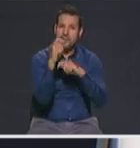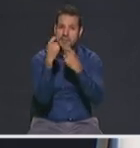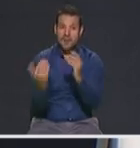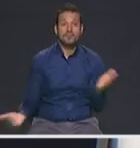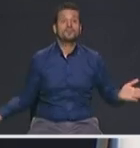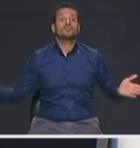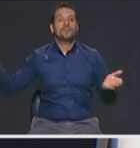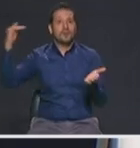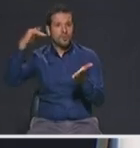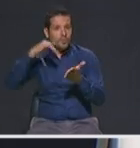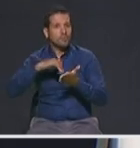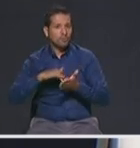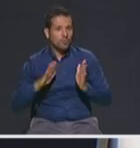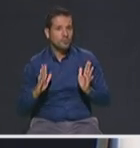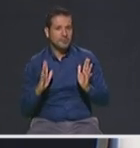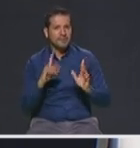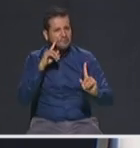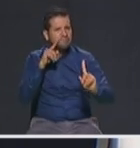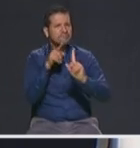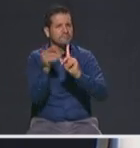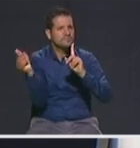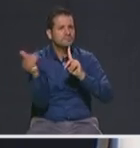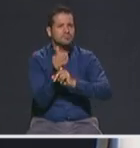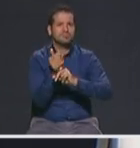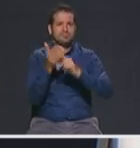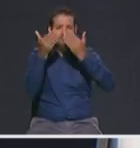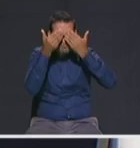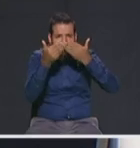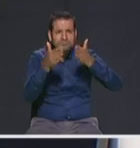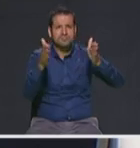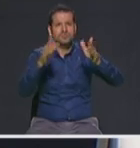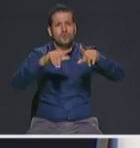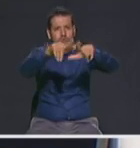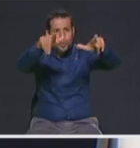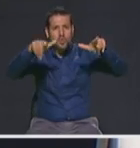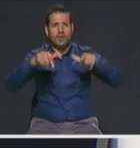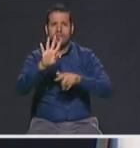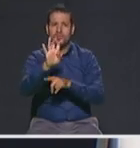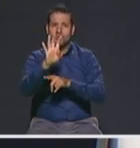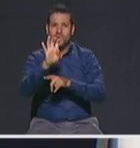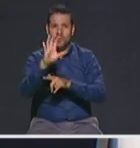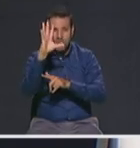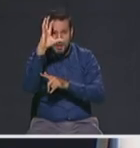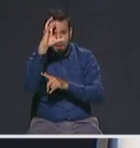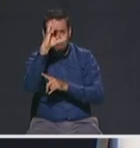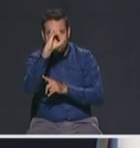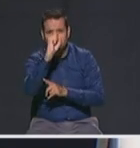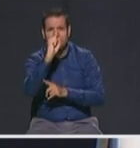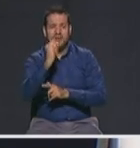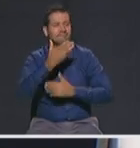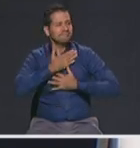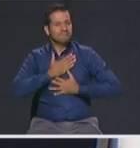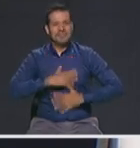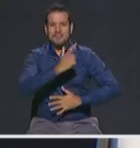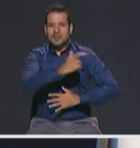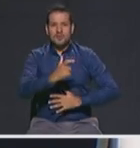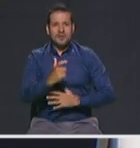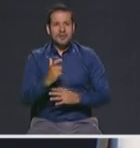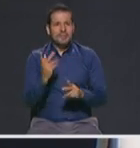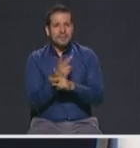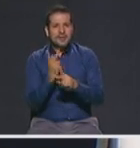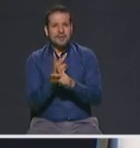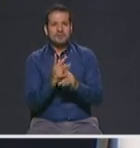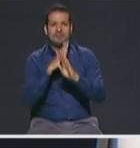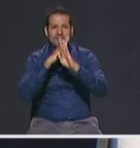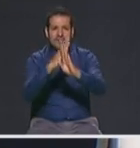a lograr a tener un centro abierto hasta las nueve de la noche y en cuarto lugar la justicia tendrá que